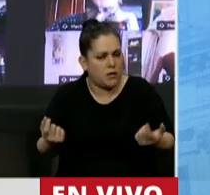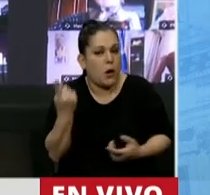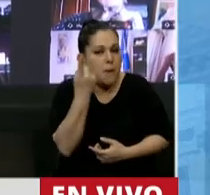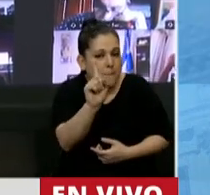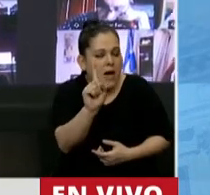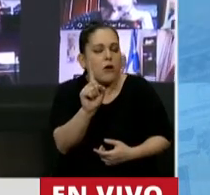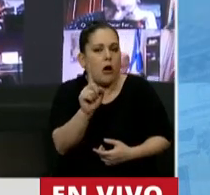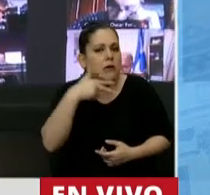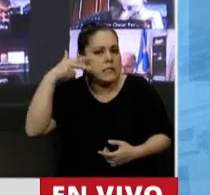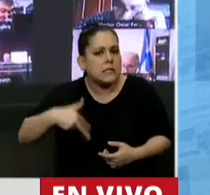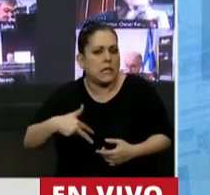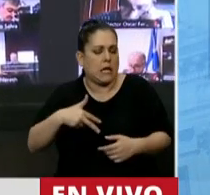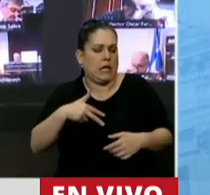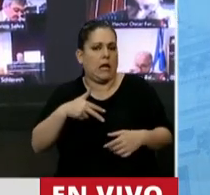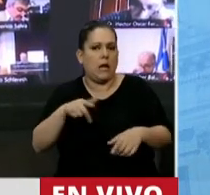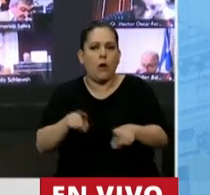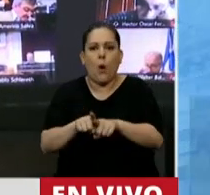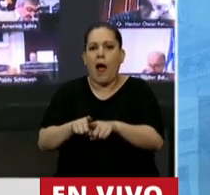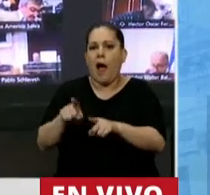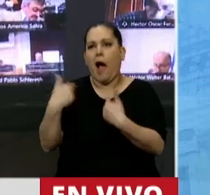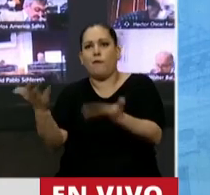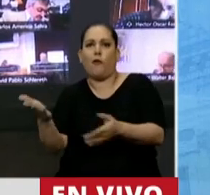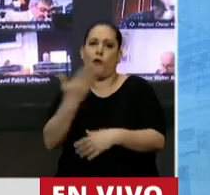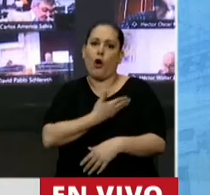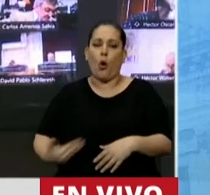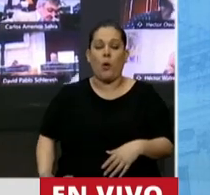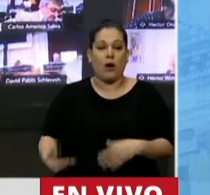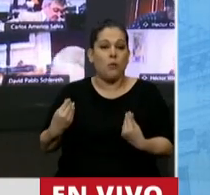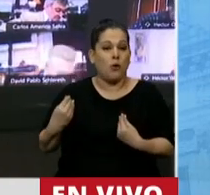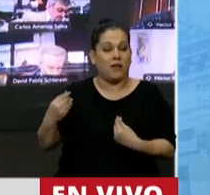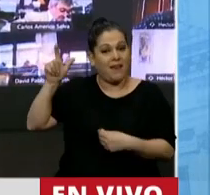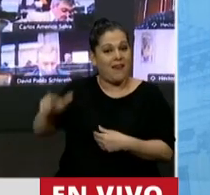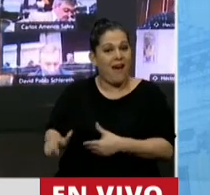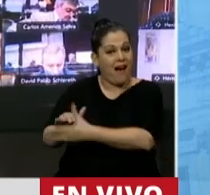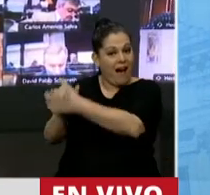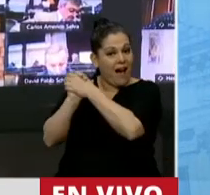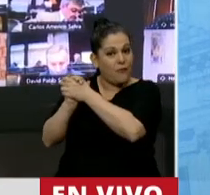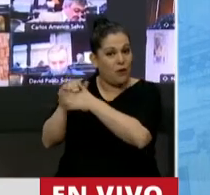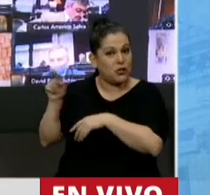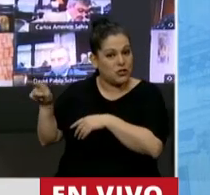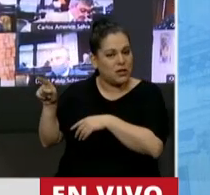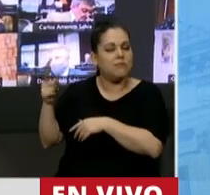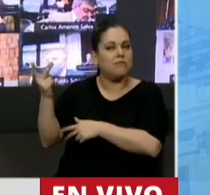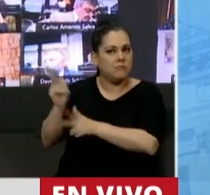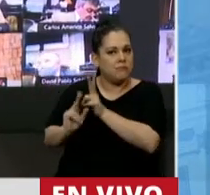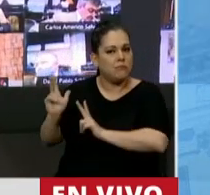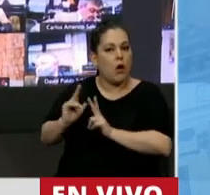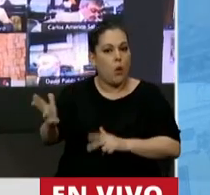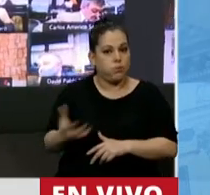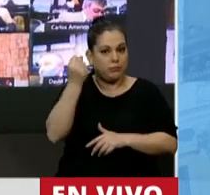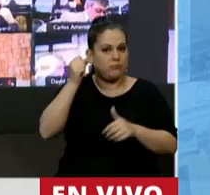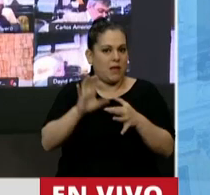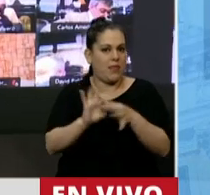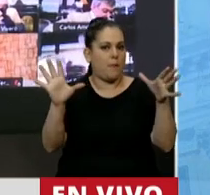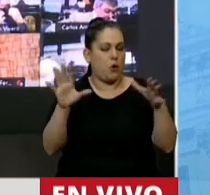sin populismo tributario. Raúl Alfonsín nos enseñó en los inicios de la recuperación de la democracia